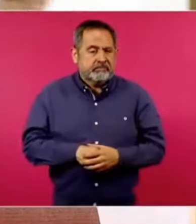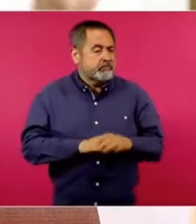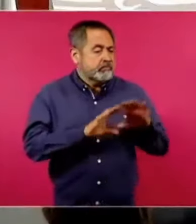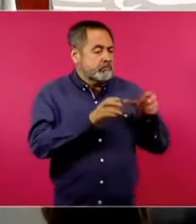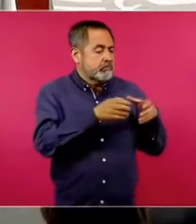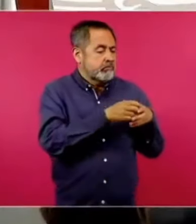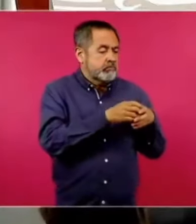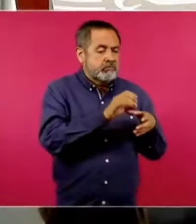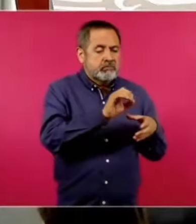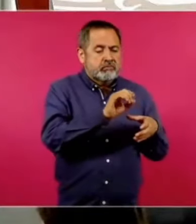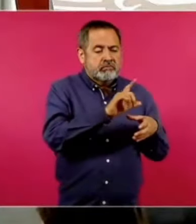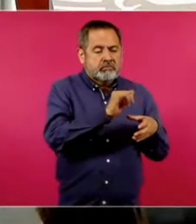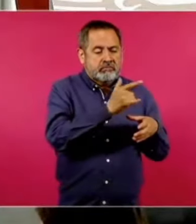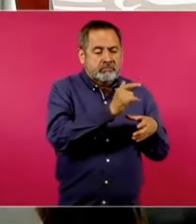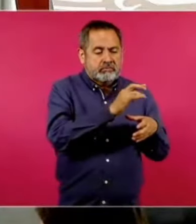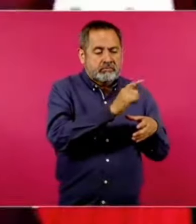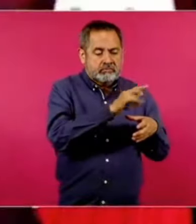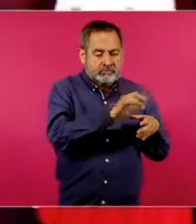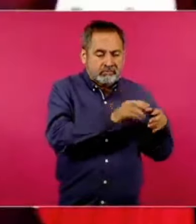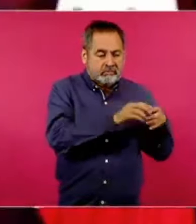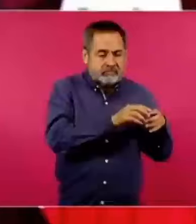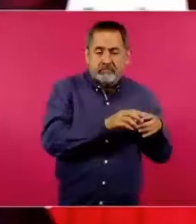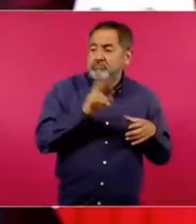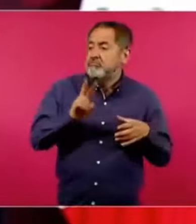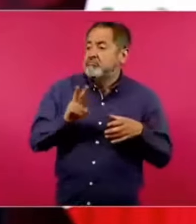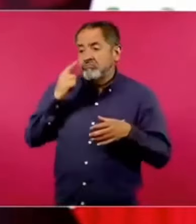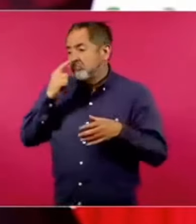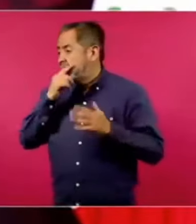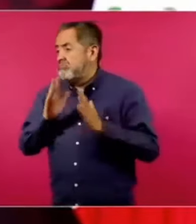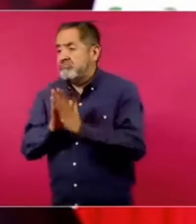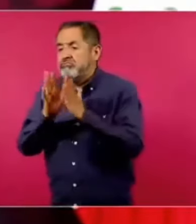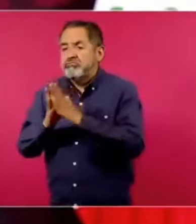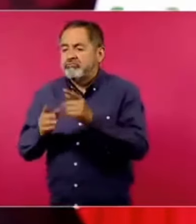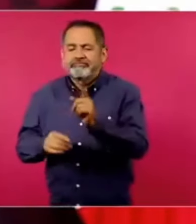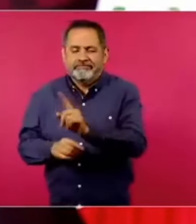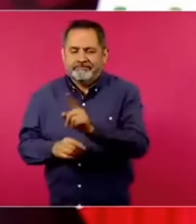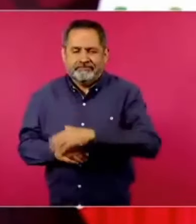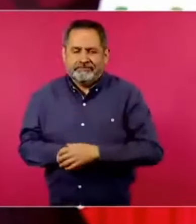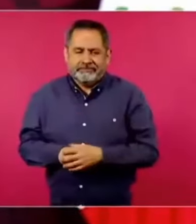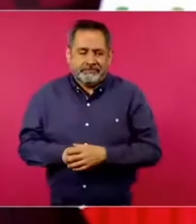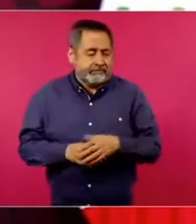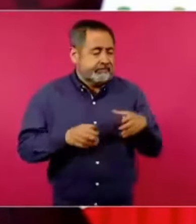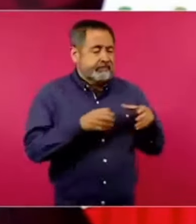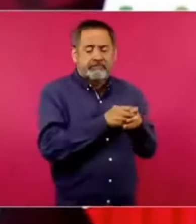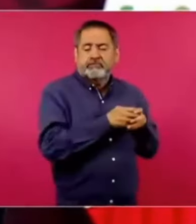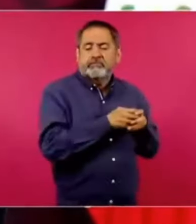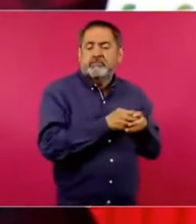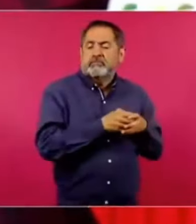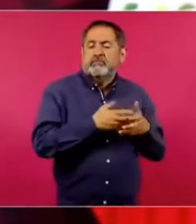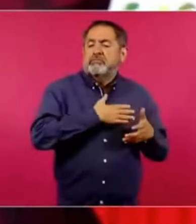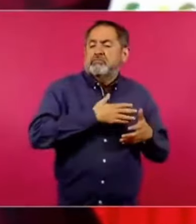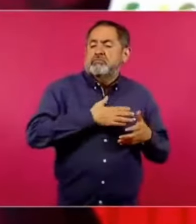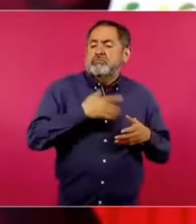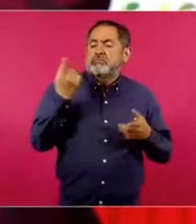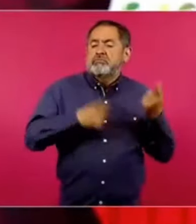de fachada la democracia cuando los que mandan son unos cuantos,